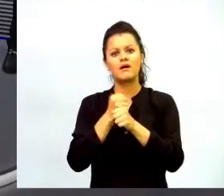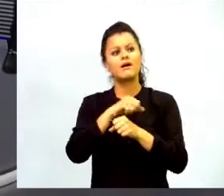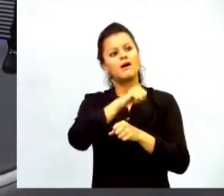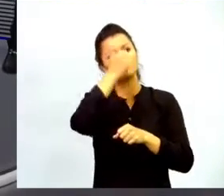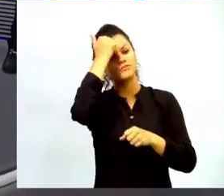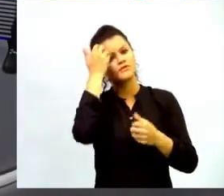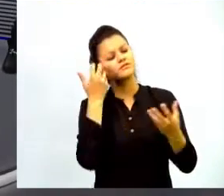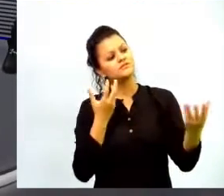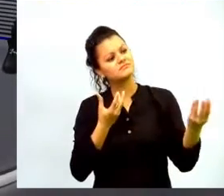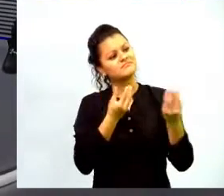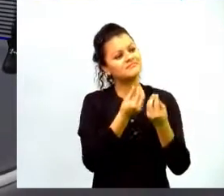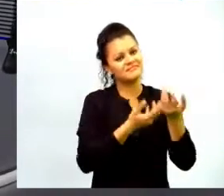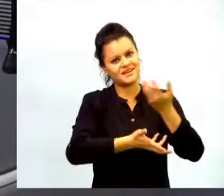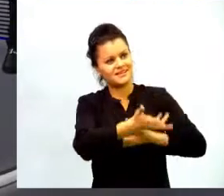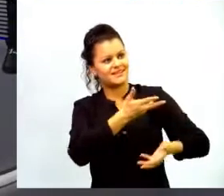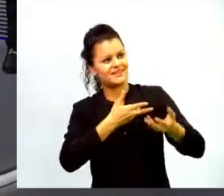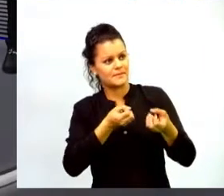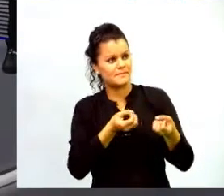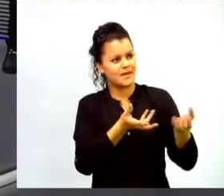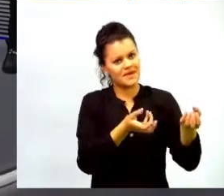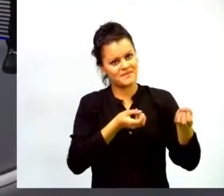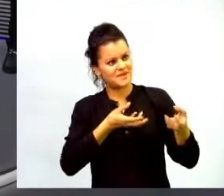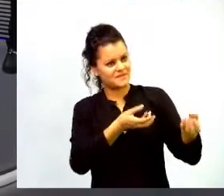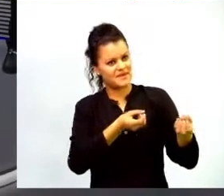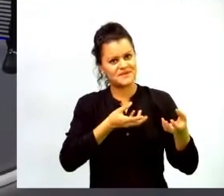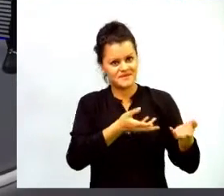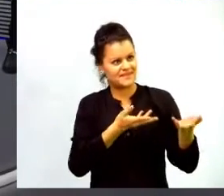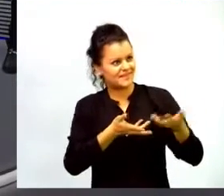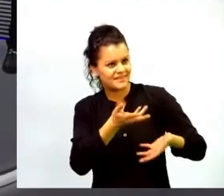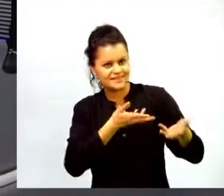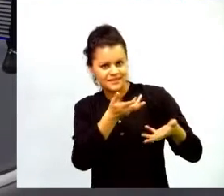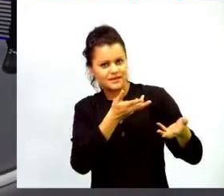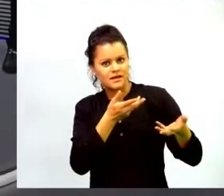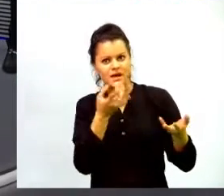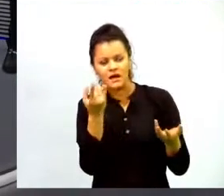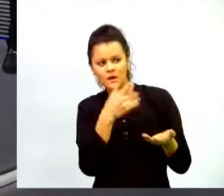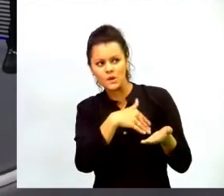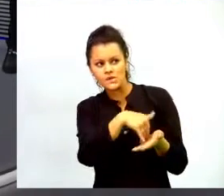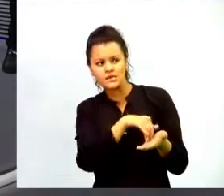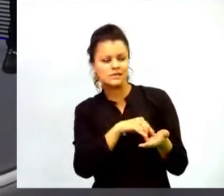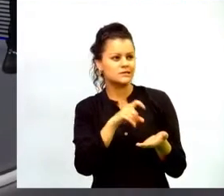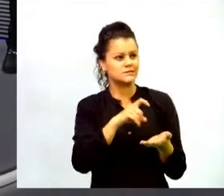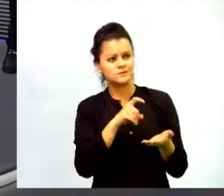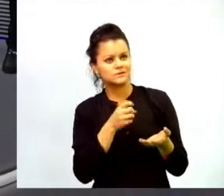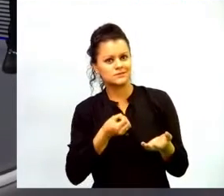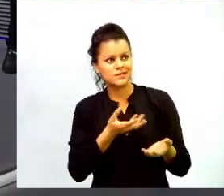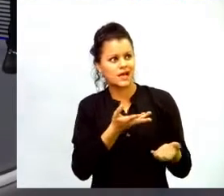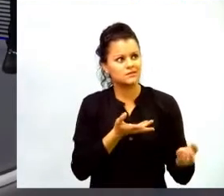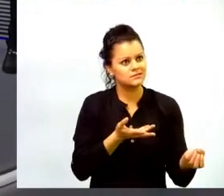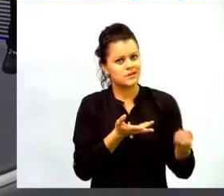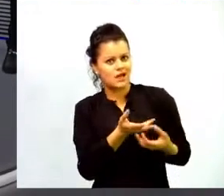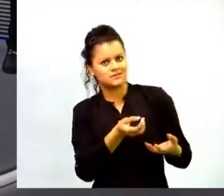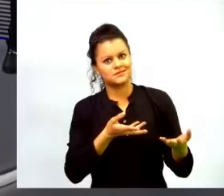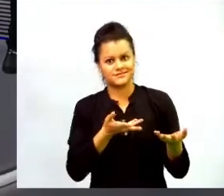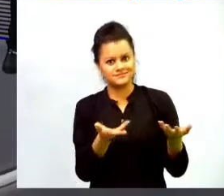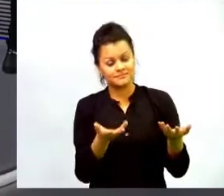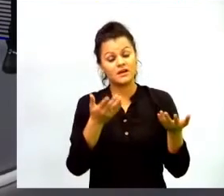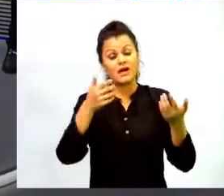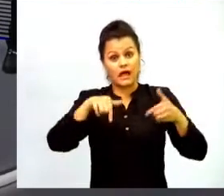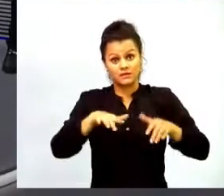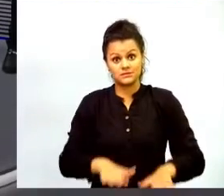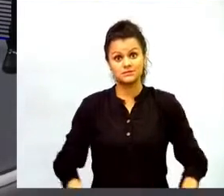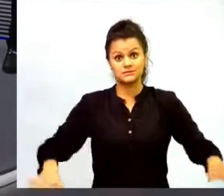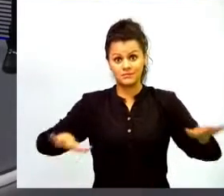complementarse miren donde están ellos con alguna falencia o con alguna necesidad y creo que estos espacios donde